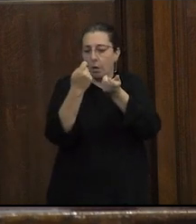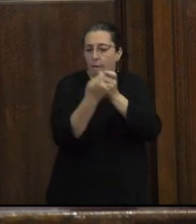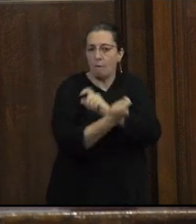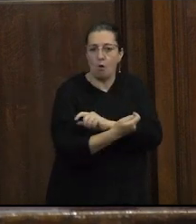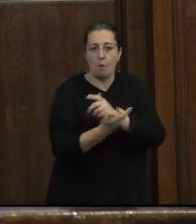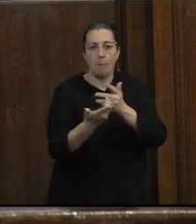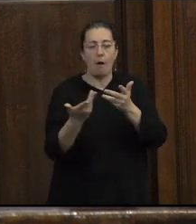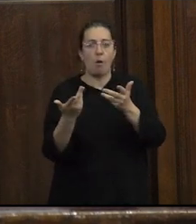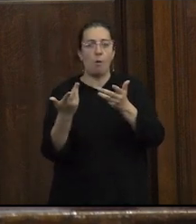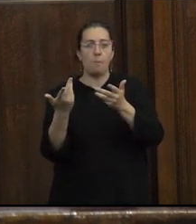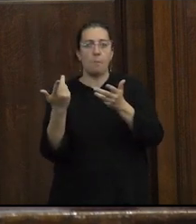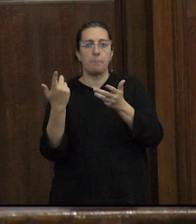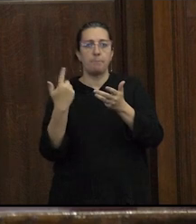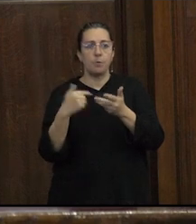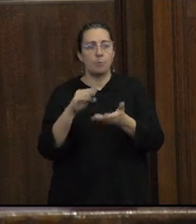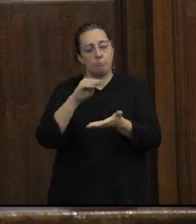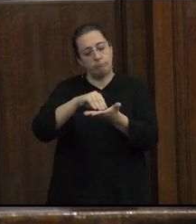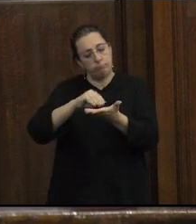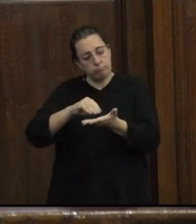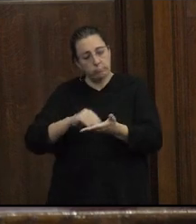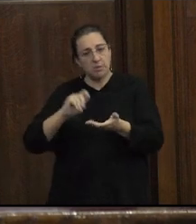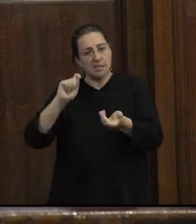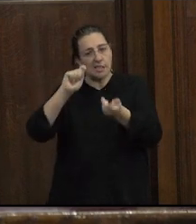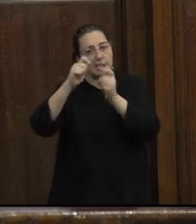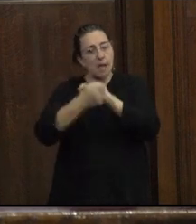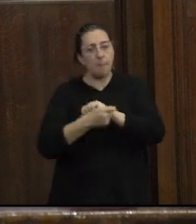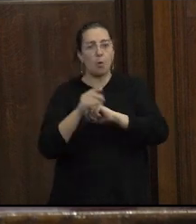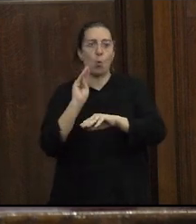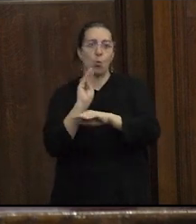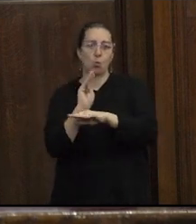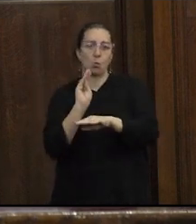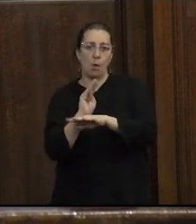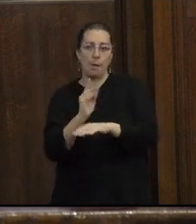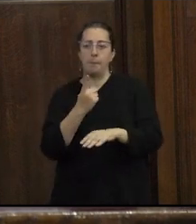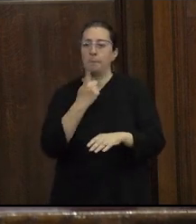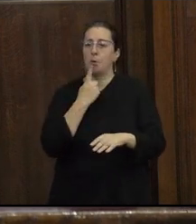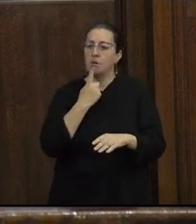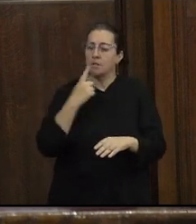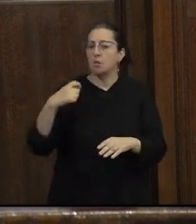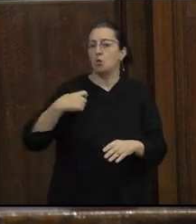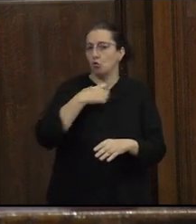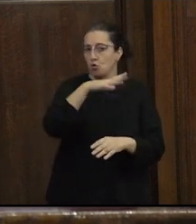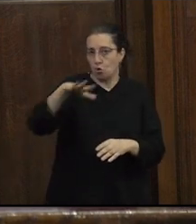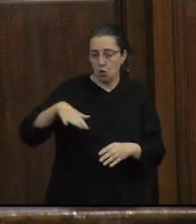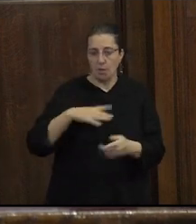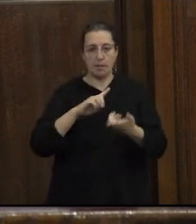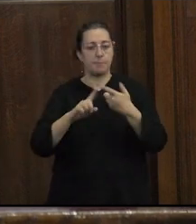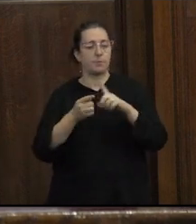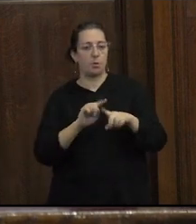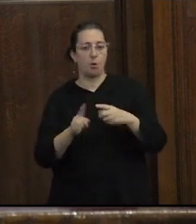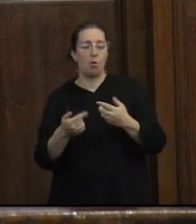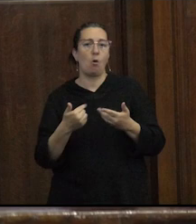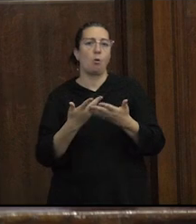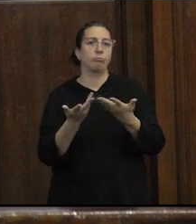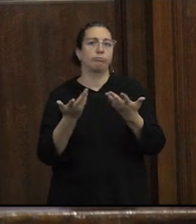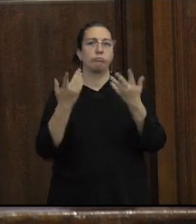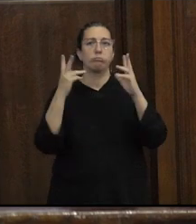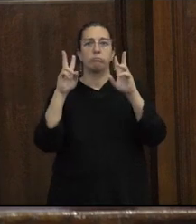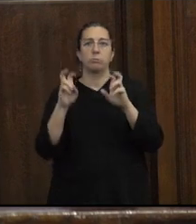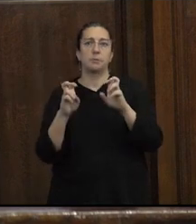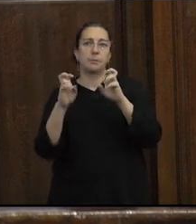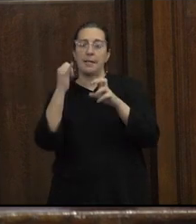donde registramos cambios culturales políticos y sociales en relación a prácticas sexuales y